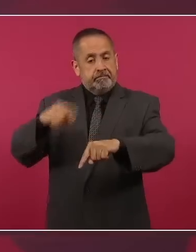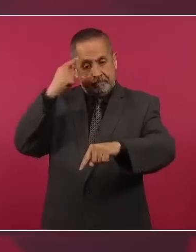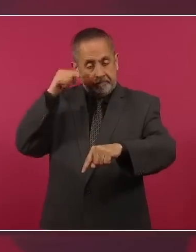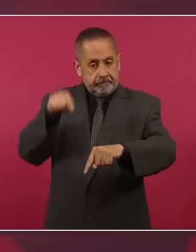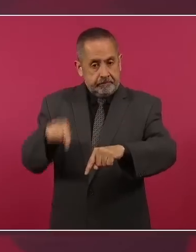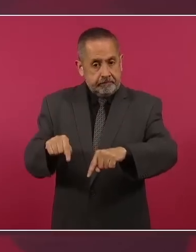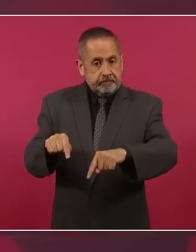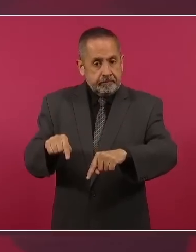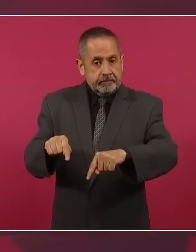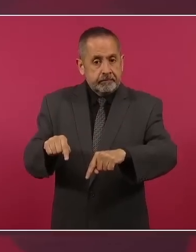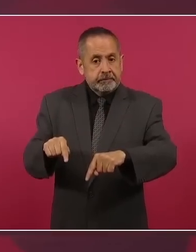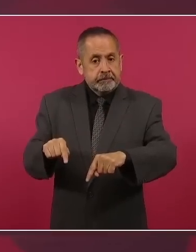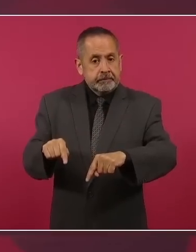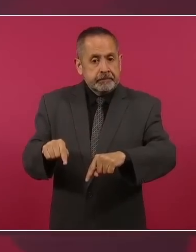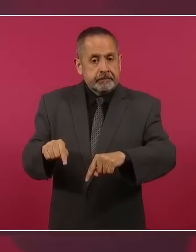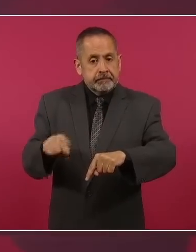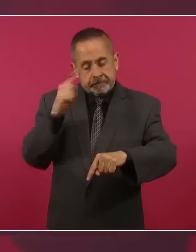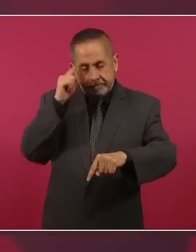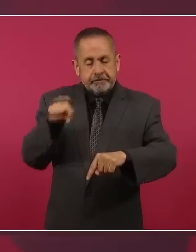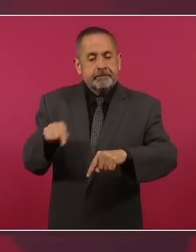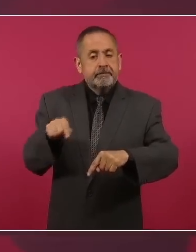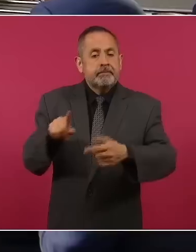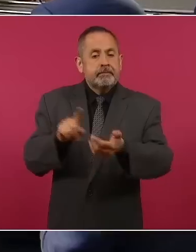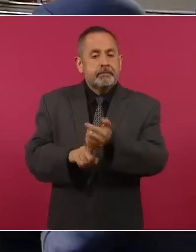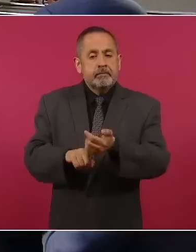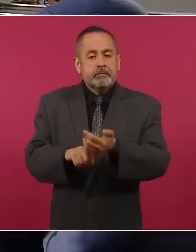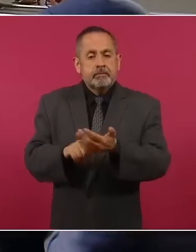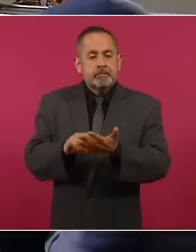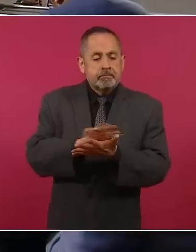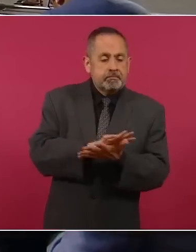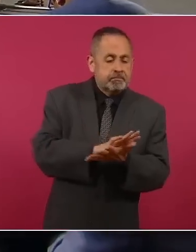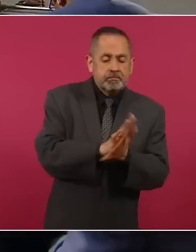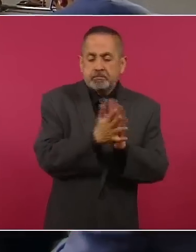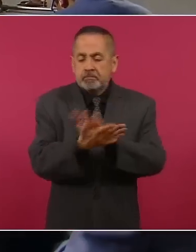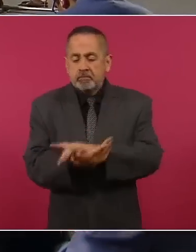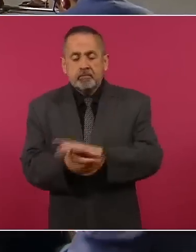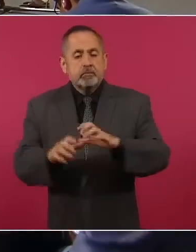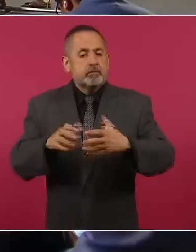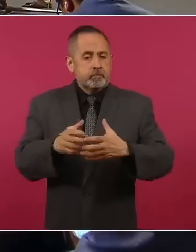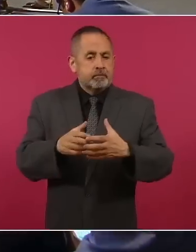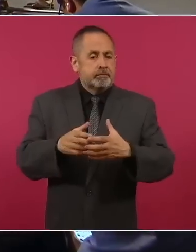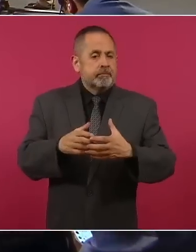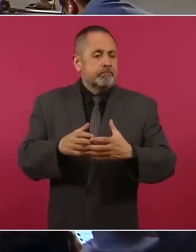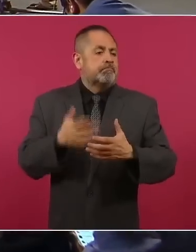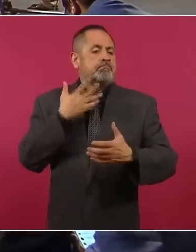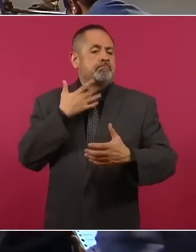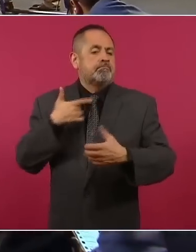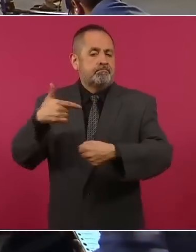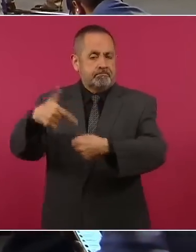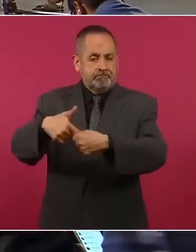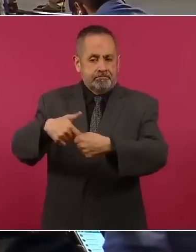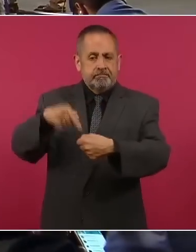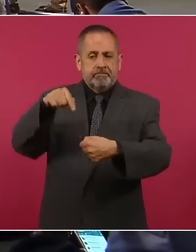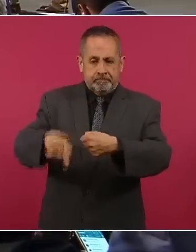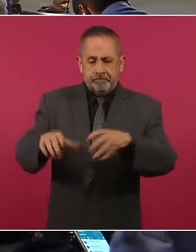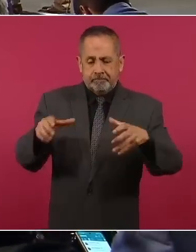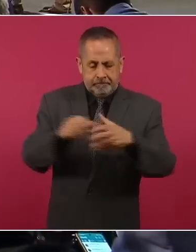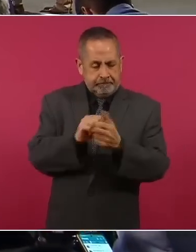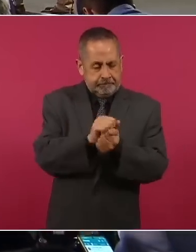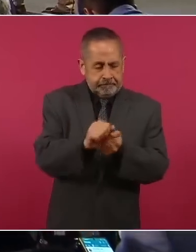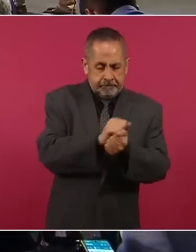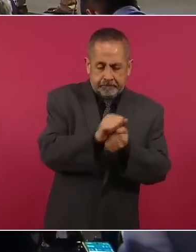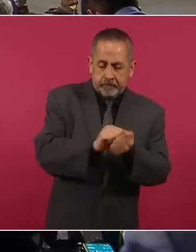procesar combustible y convertirlo en gasolina, es una coquizadora